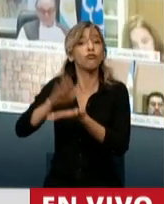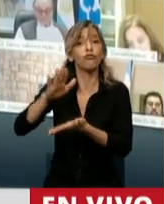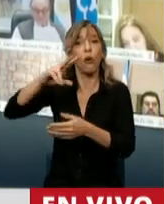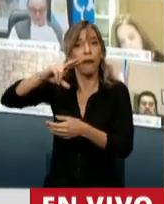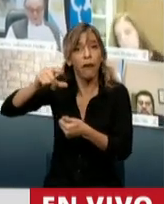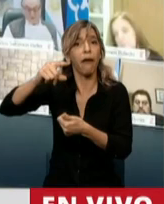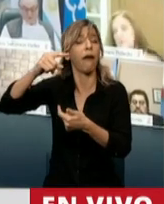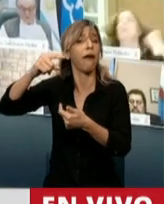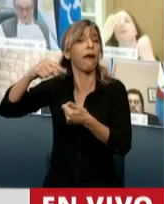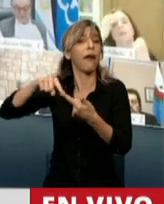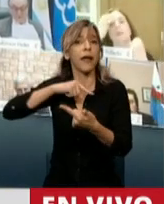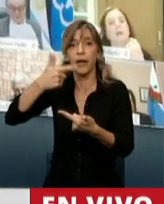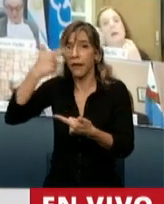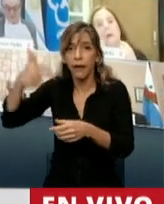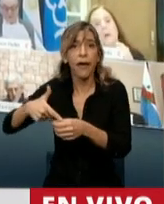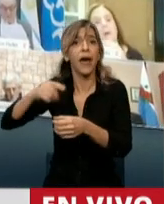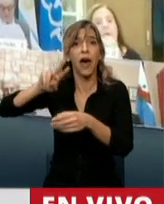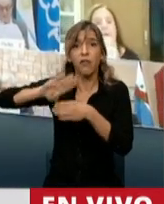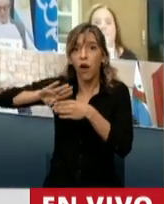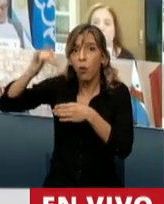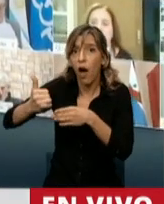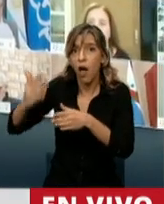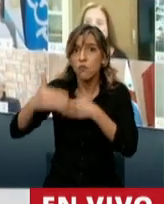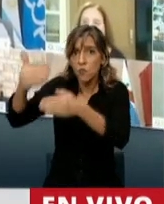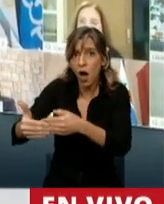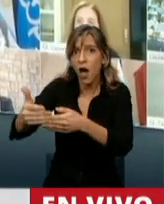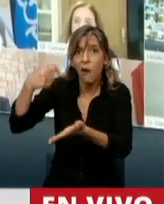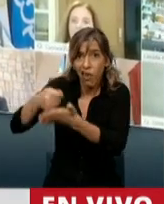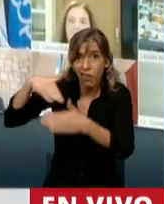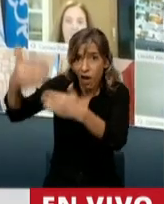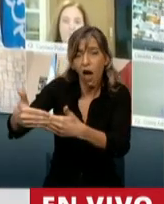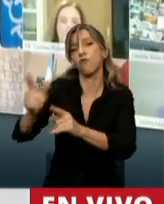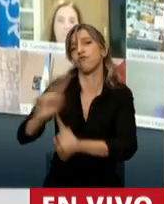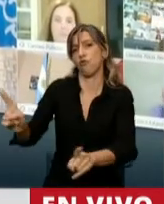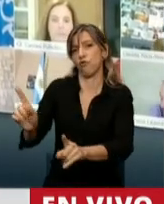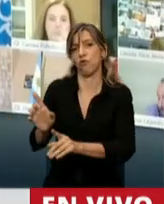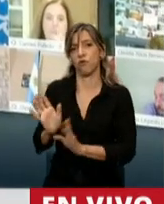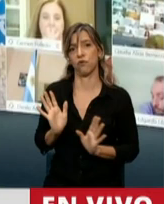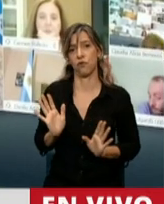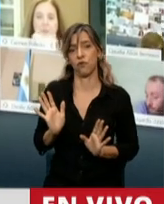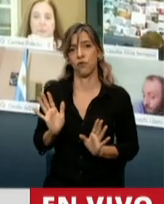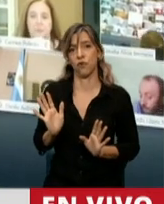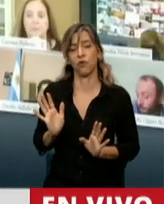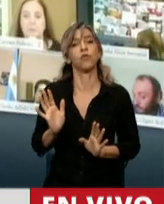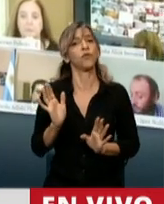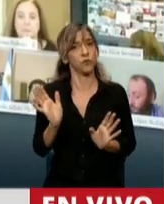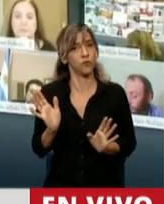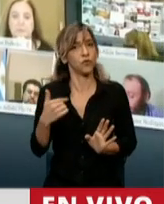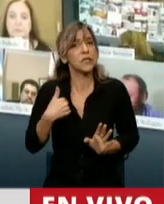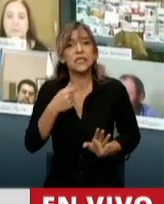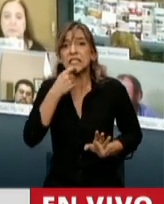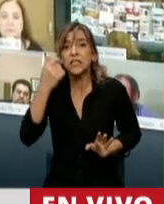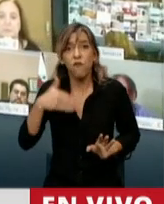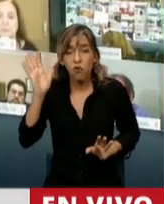Si eso no ocurre hoy, señor Presidente, me convenceré, lamentablemente, que existe una